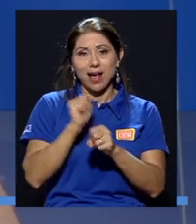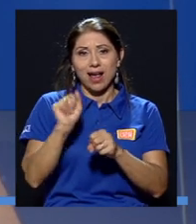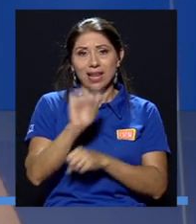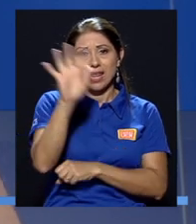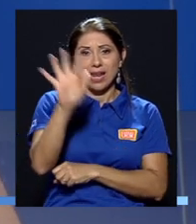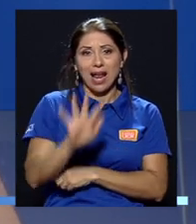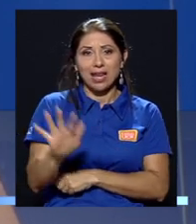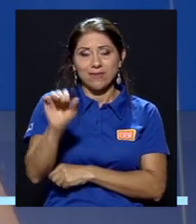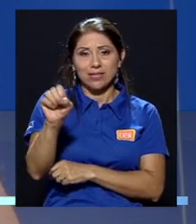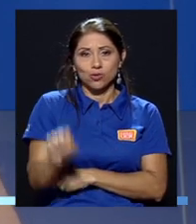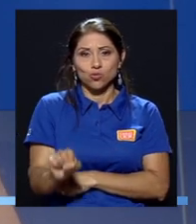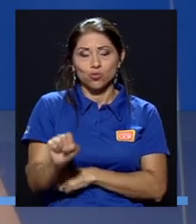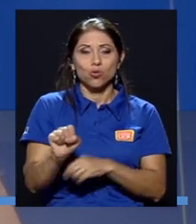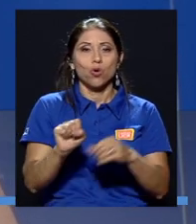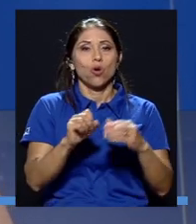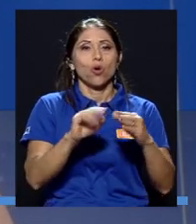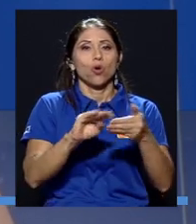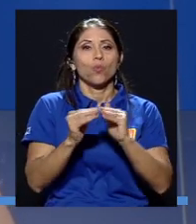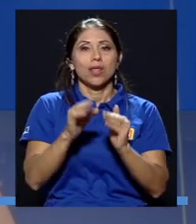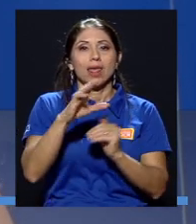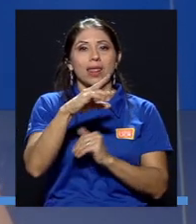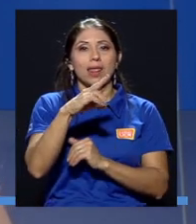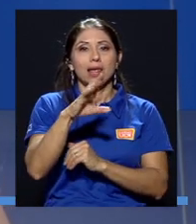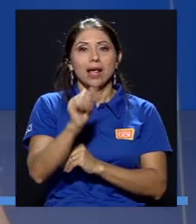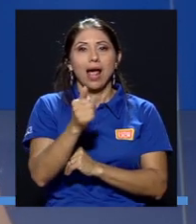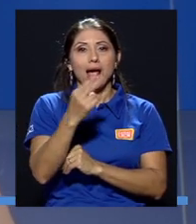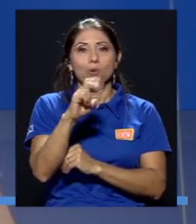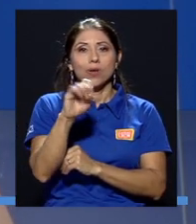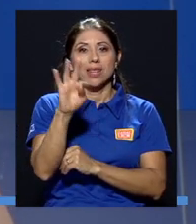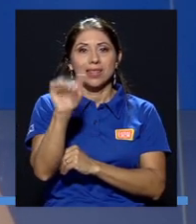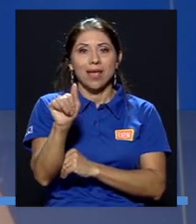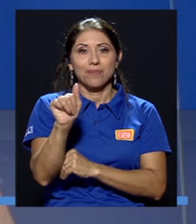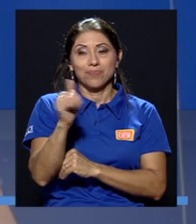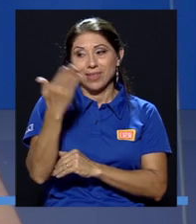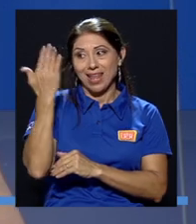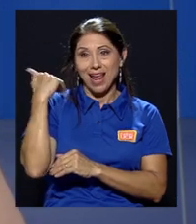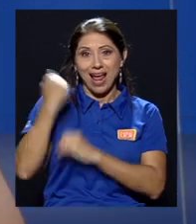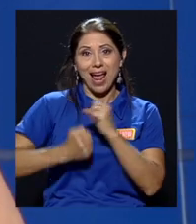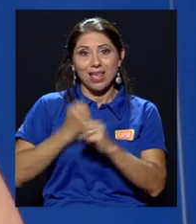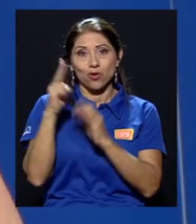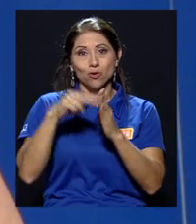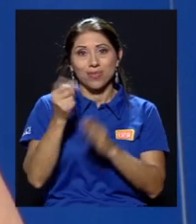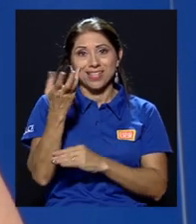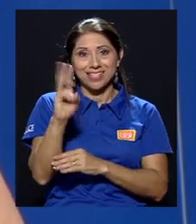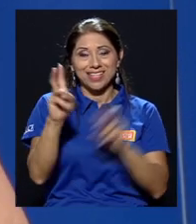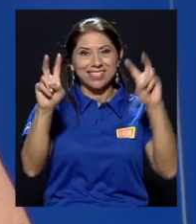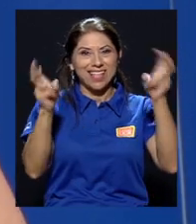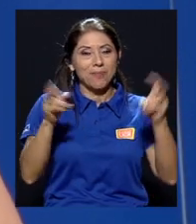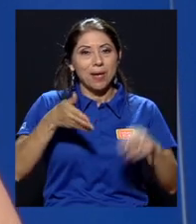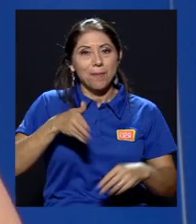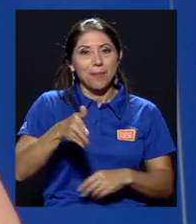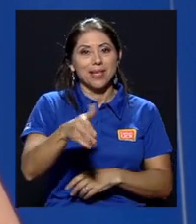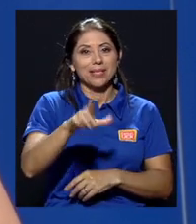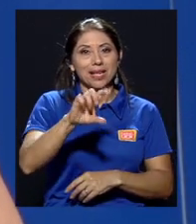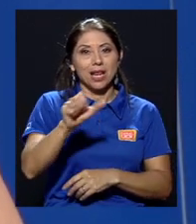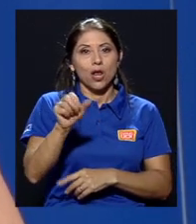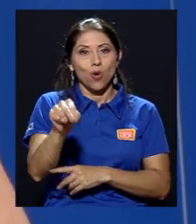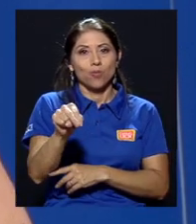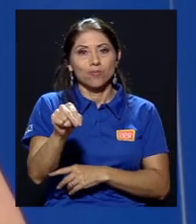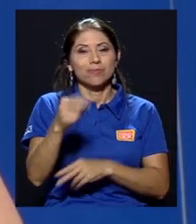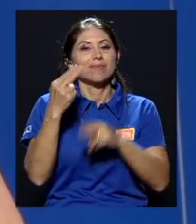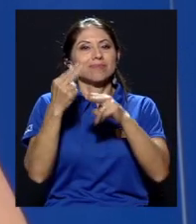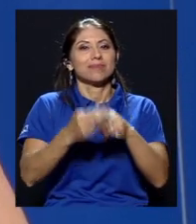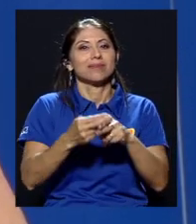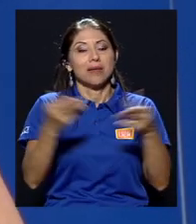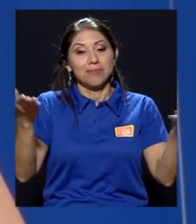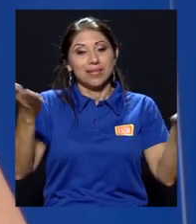Trabajamos en la comunidad de Cahuita. En el año 2016 trabajamos el tema del pez león. Lo titulamos La presencia del pez león y su